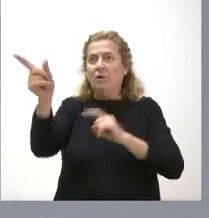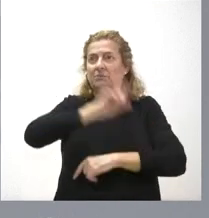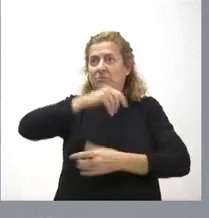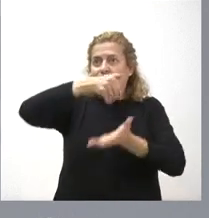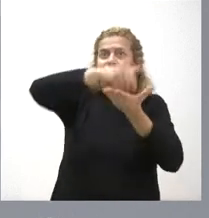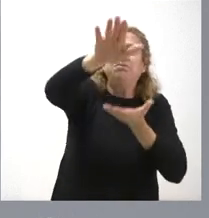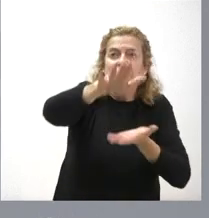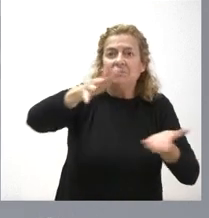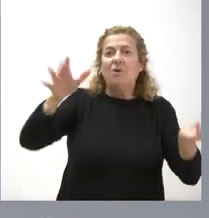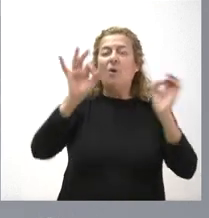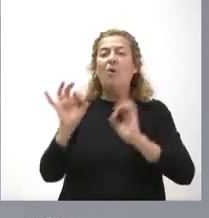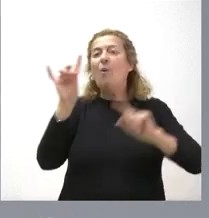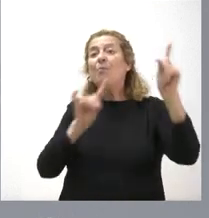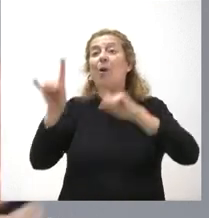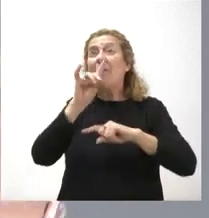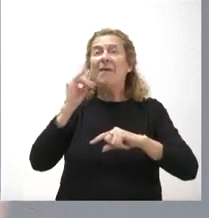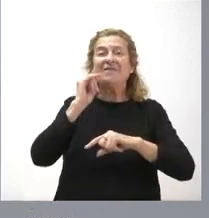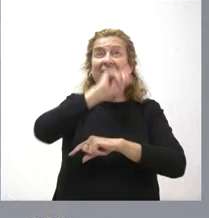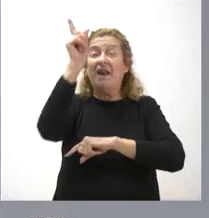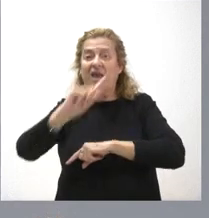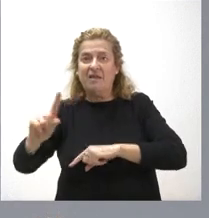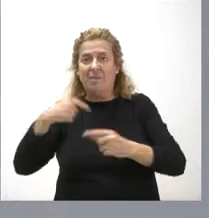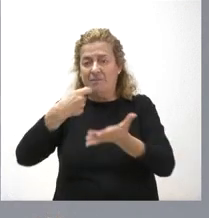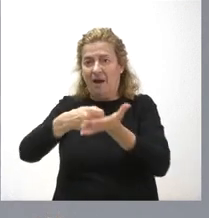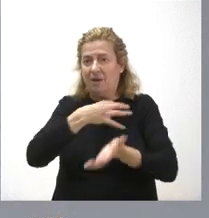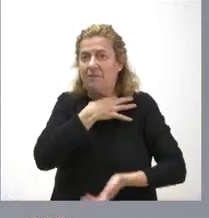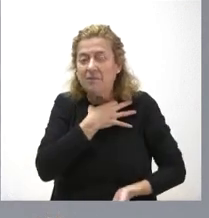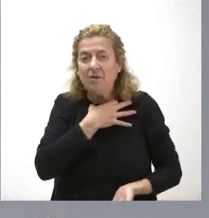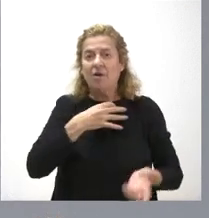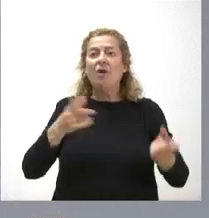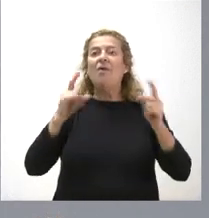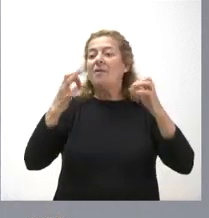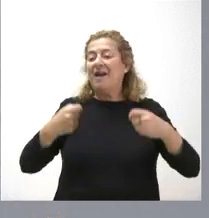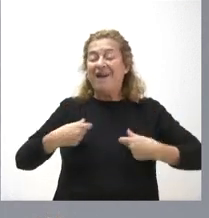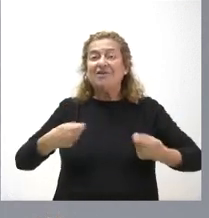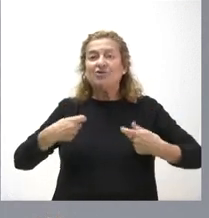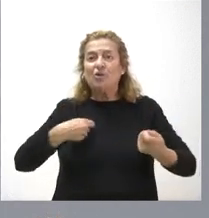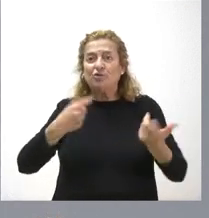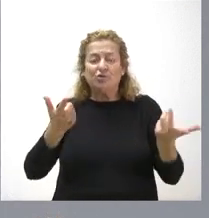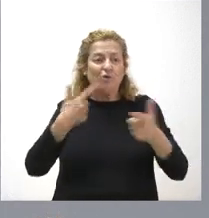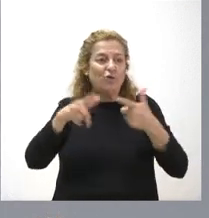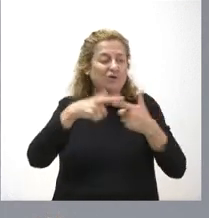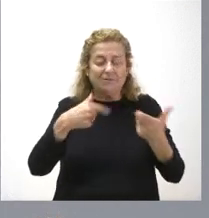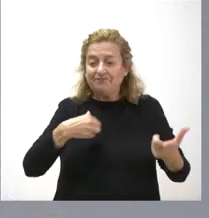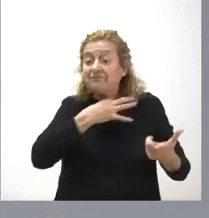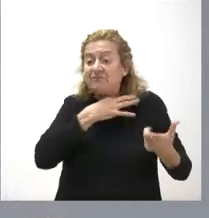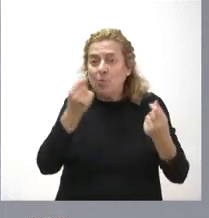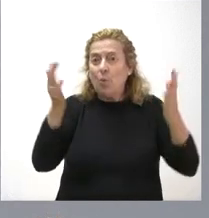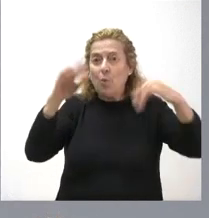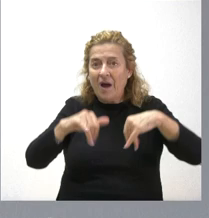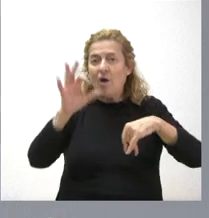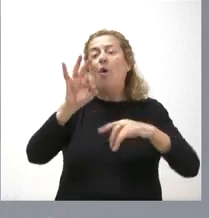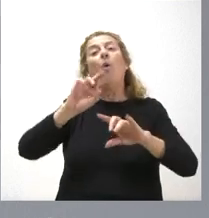que tienen problemas energéticos y que hay que hacer frentes a esos gastos energéticos en un momento dado. Otras